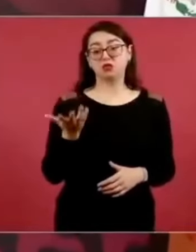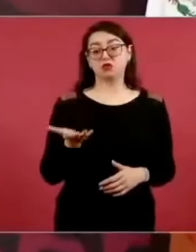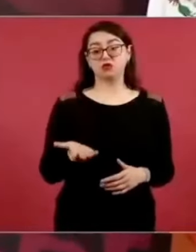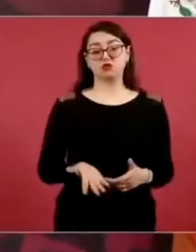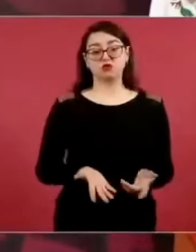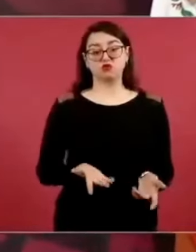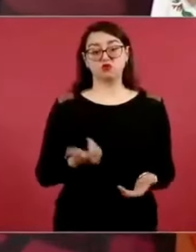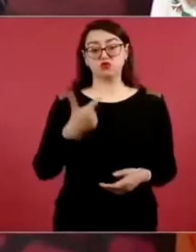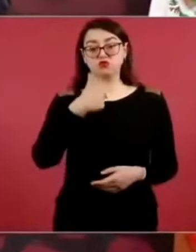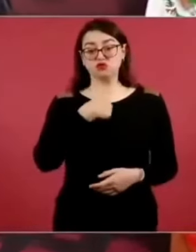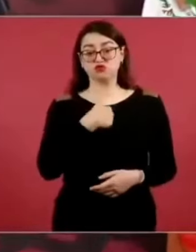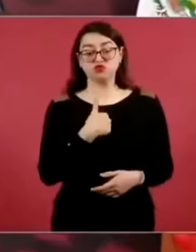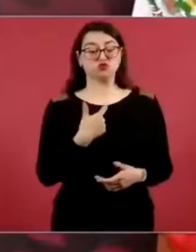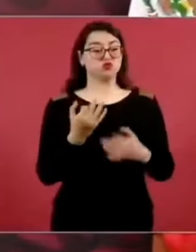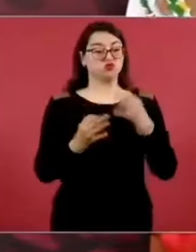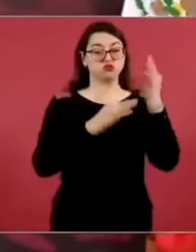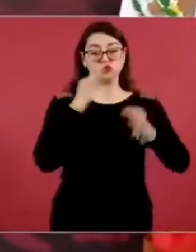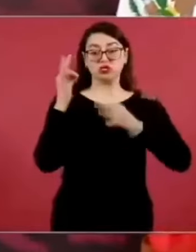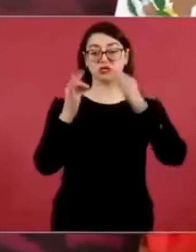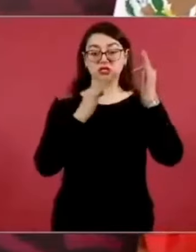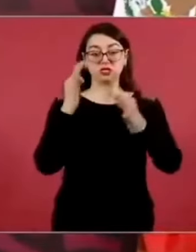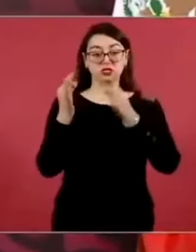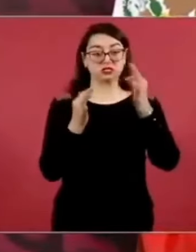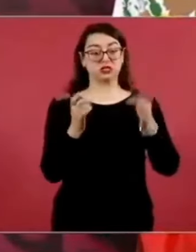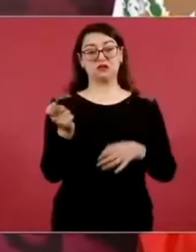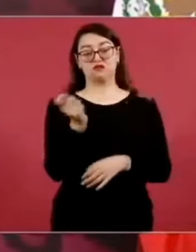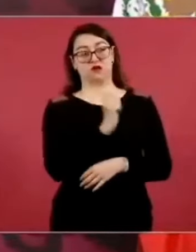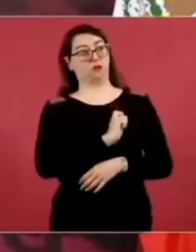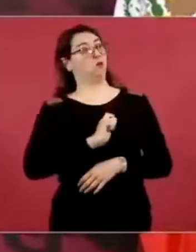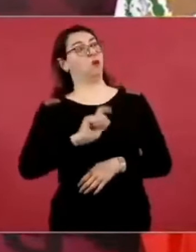conduciendo un noticiero, y me hice famoso,